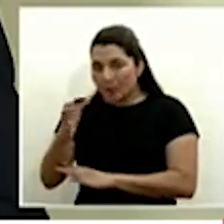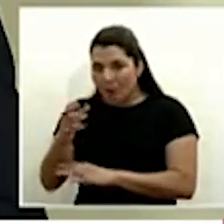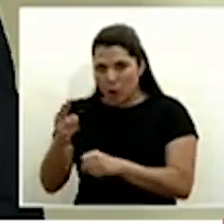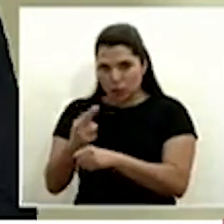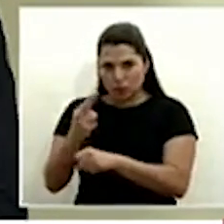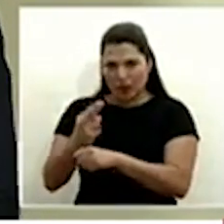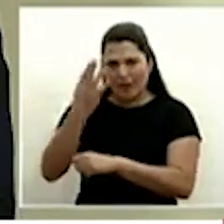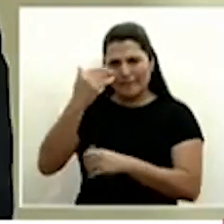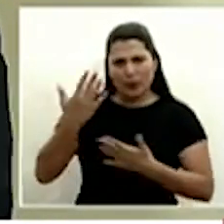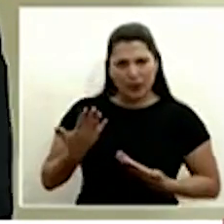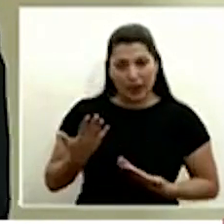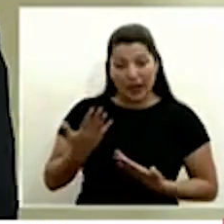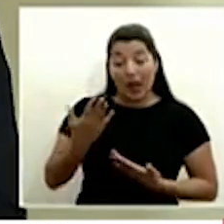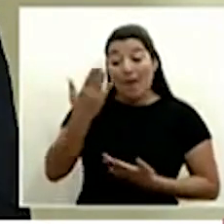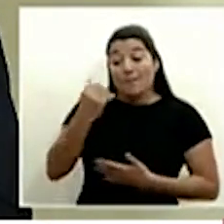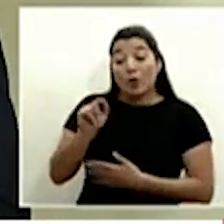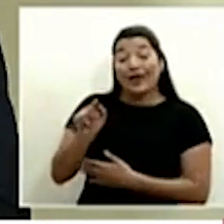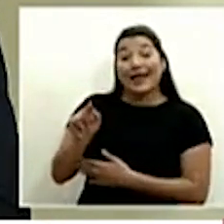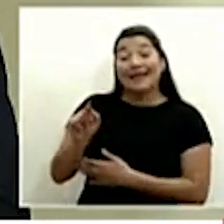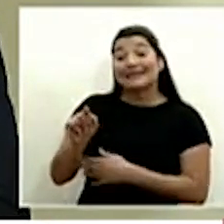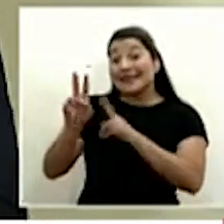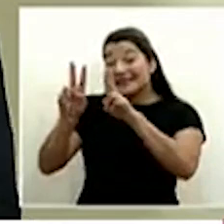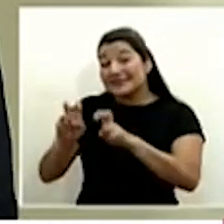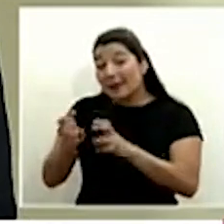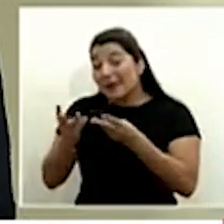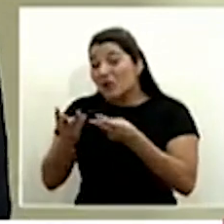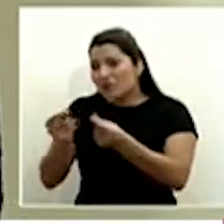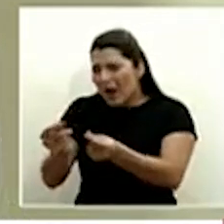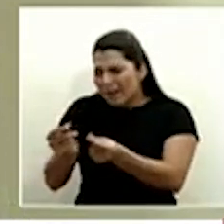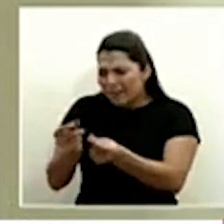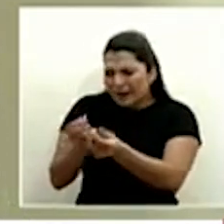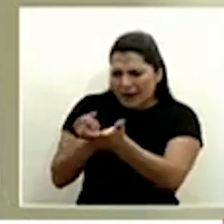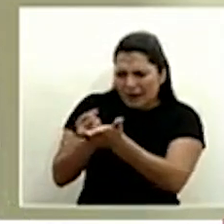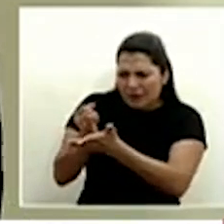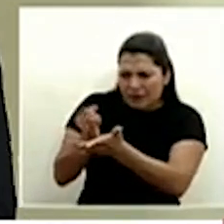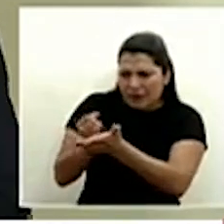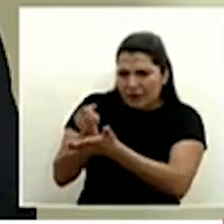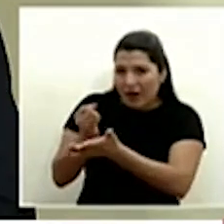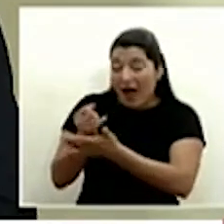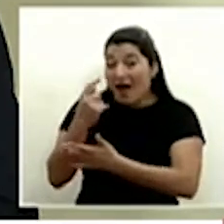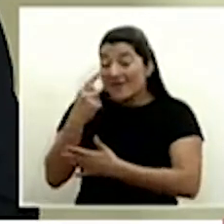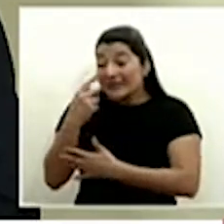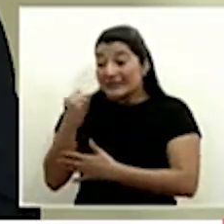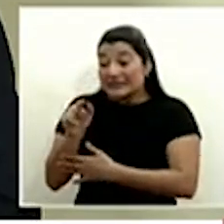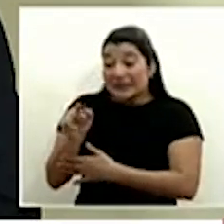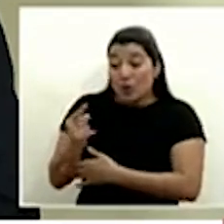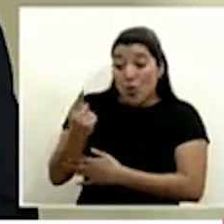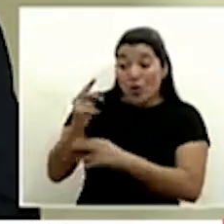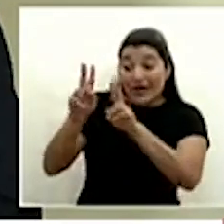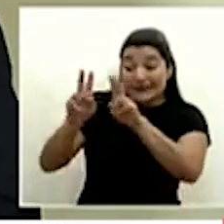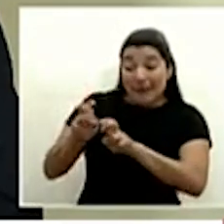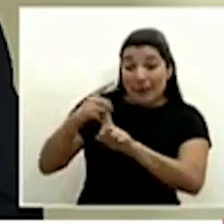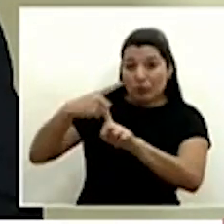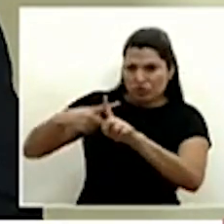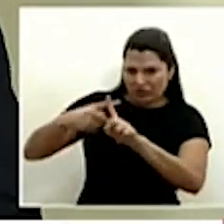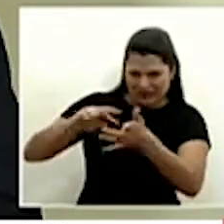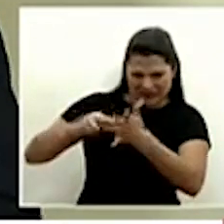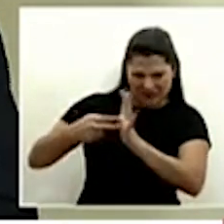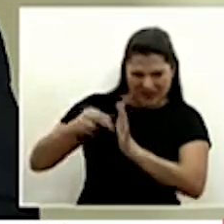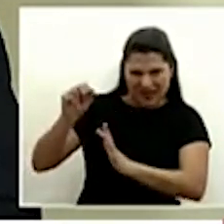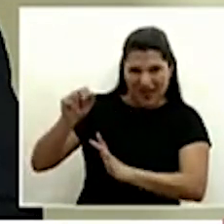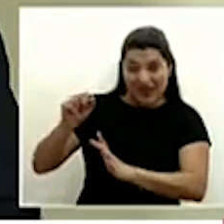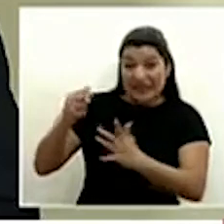primero se ha estado estudiando que tanto verdaderamente una prueba positiva de ese tipo significa que ya existe una